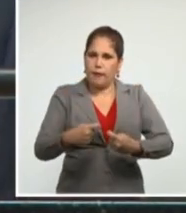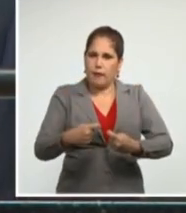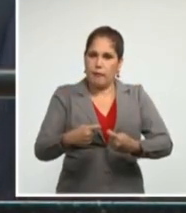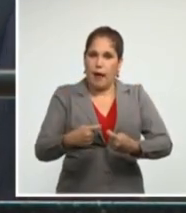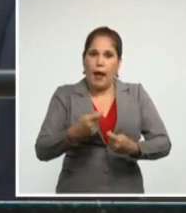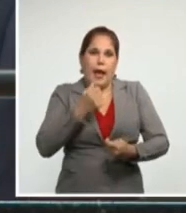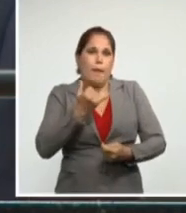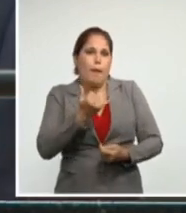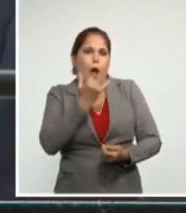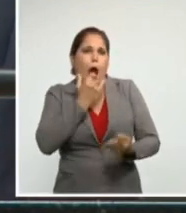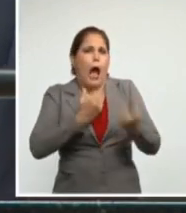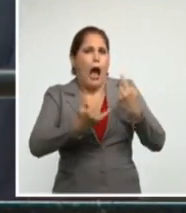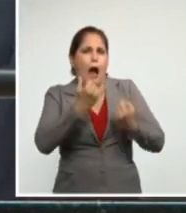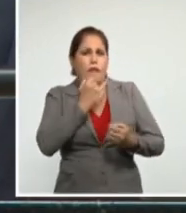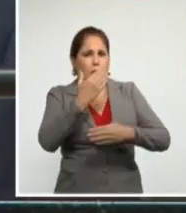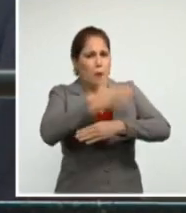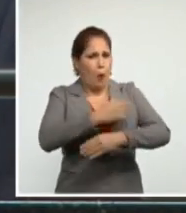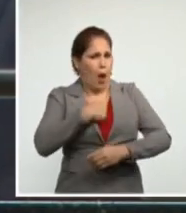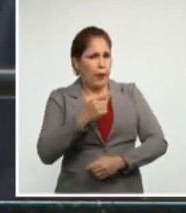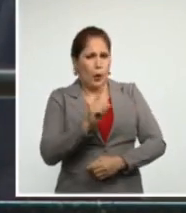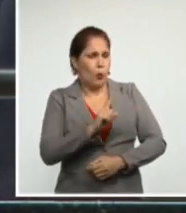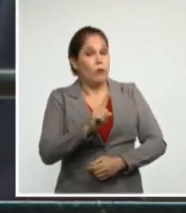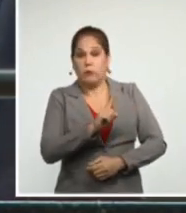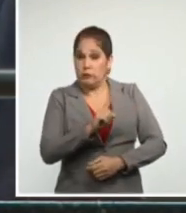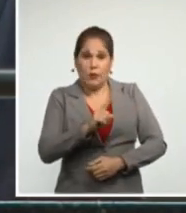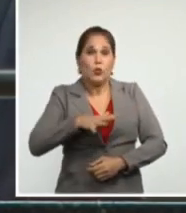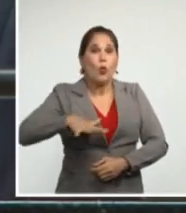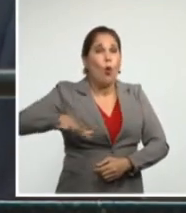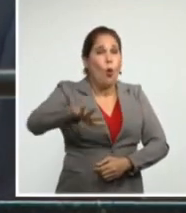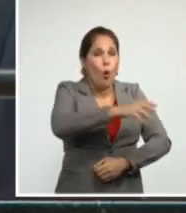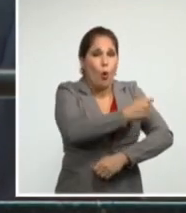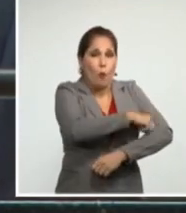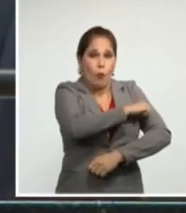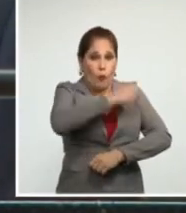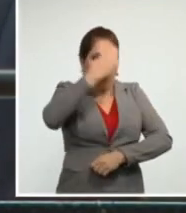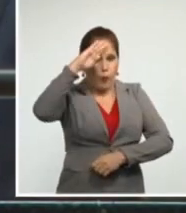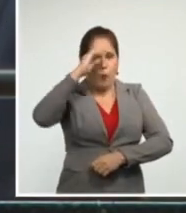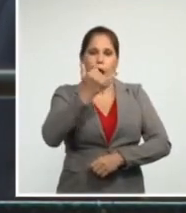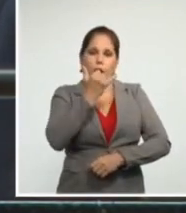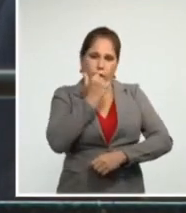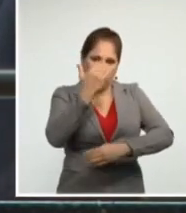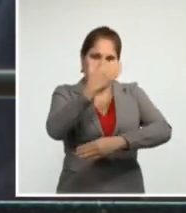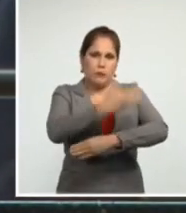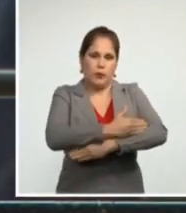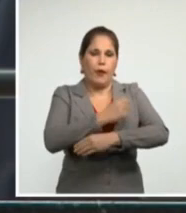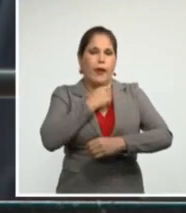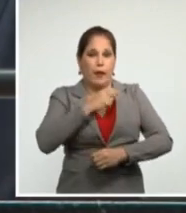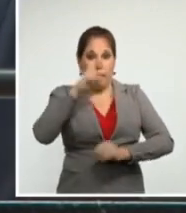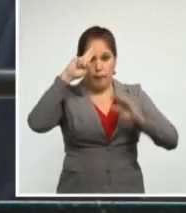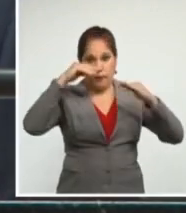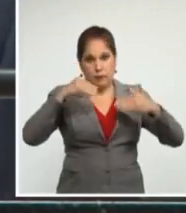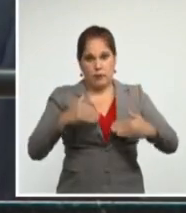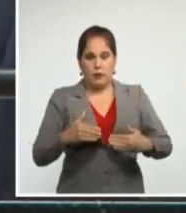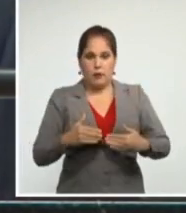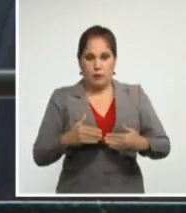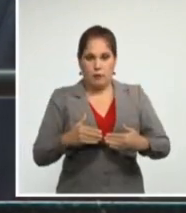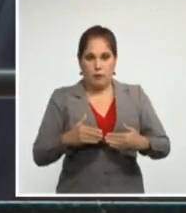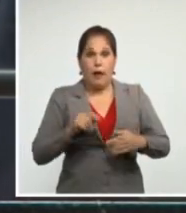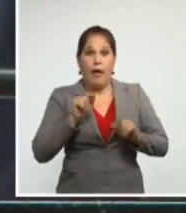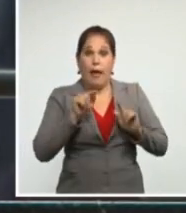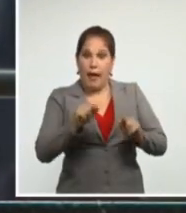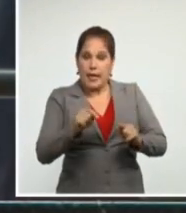un impacto real en la población. En el ámbito de la salud persiste la